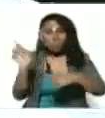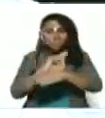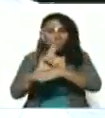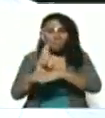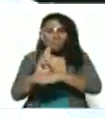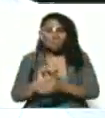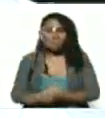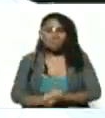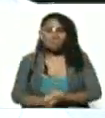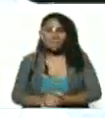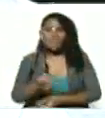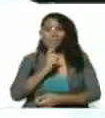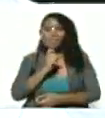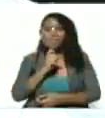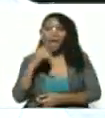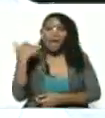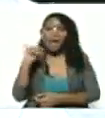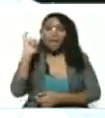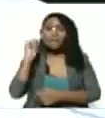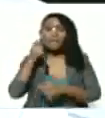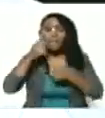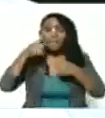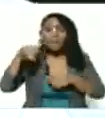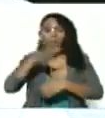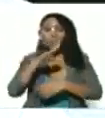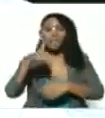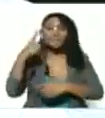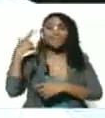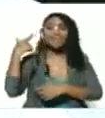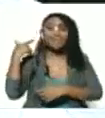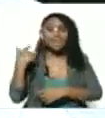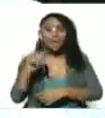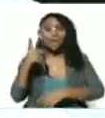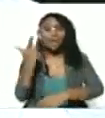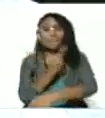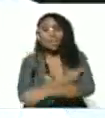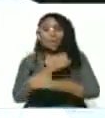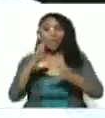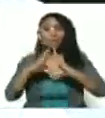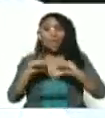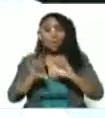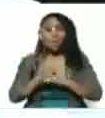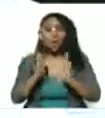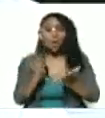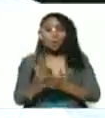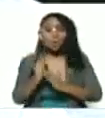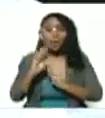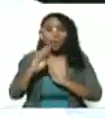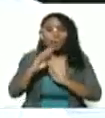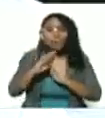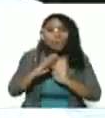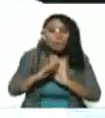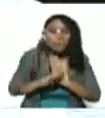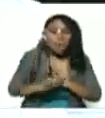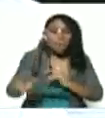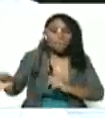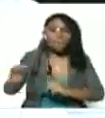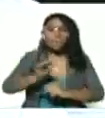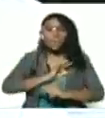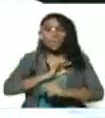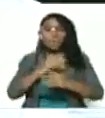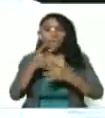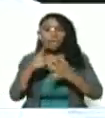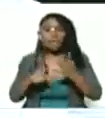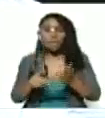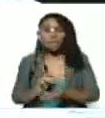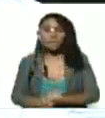la dificultad que tenemos es que la población tiene que estar vacunada en todo el mundo para disminuir la propagación de la variante